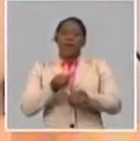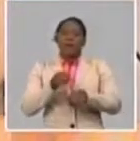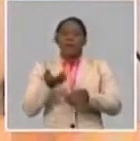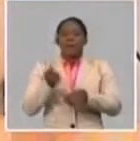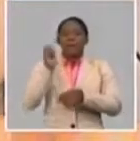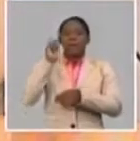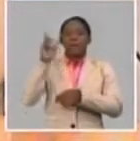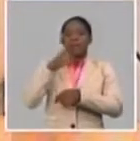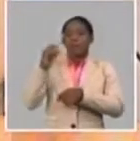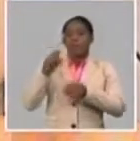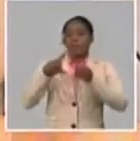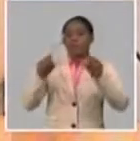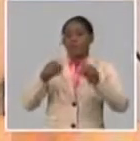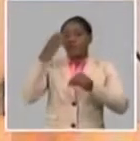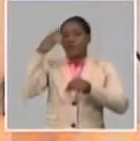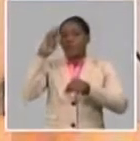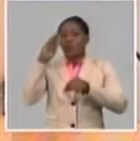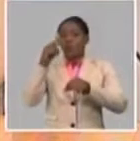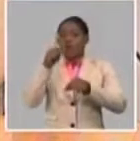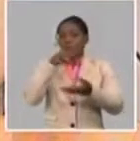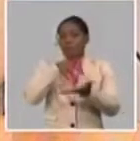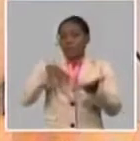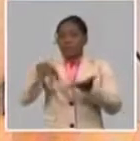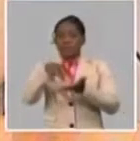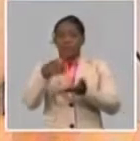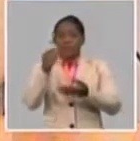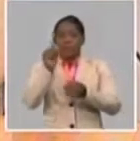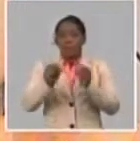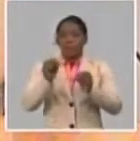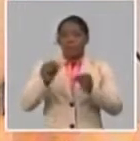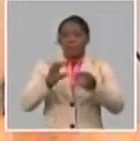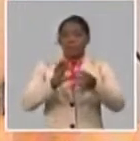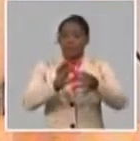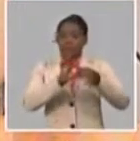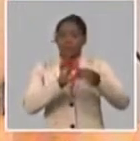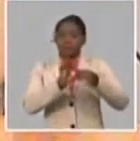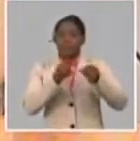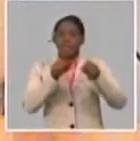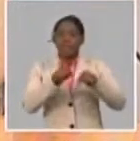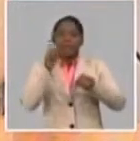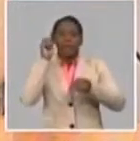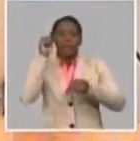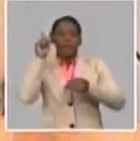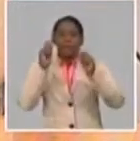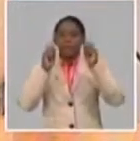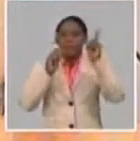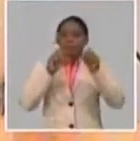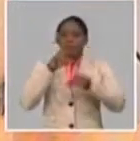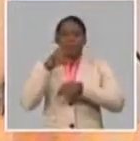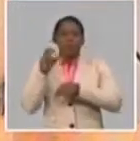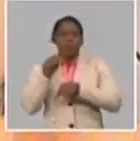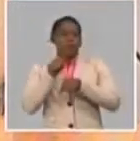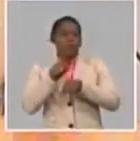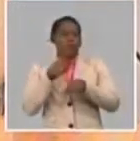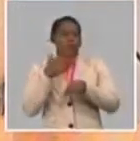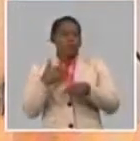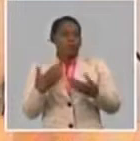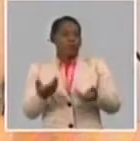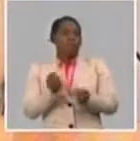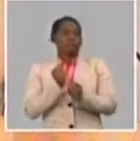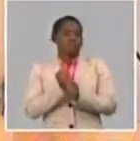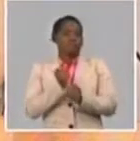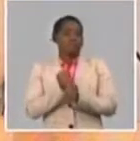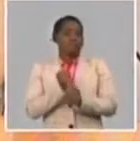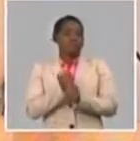digamos en los centros donde están los pacientes graves, hay mucha experiencia acumulada porque, aunque el fenómeno es inédito, hay